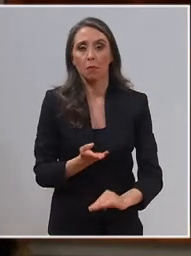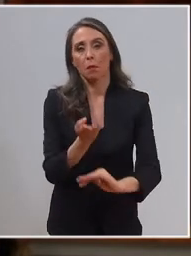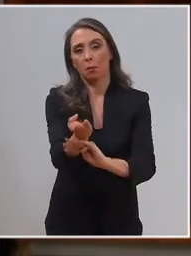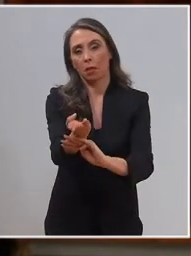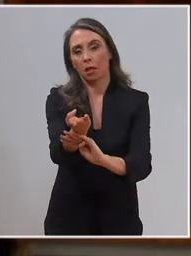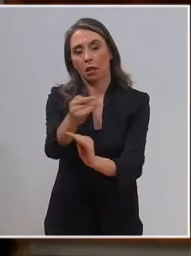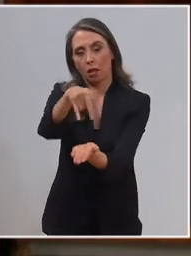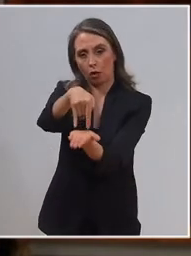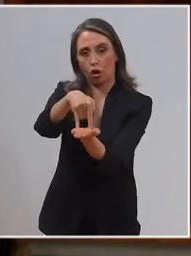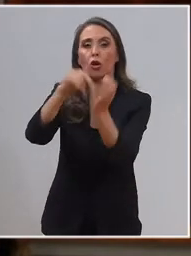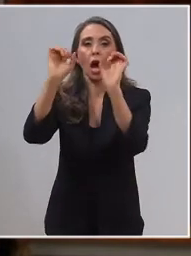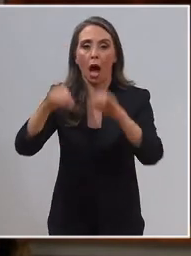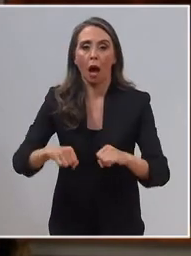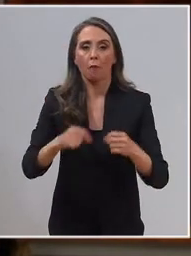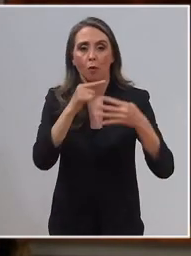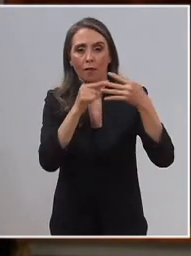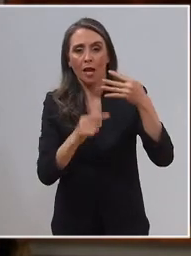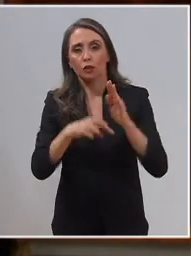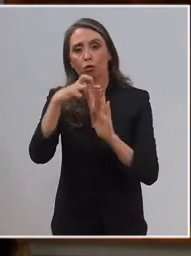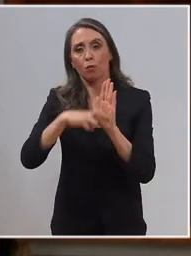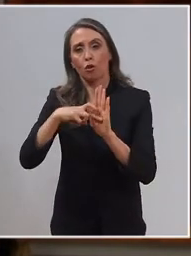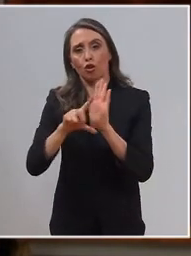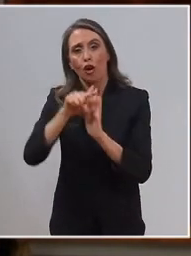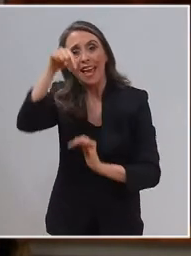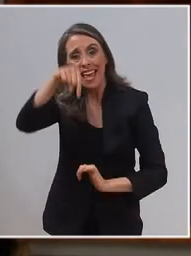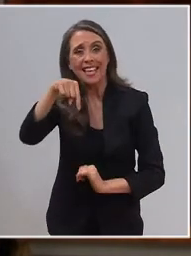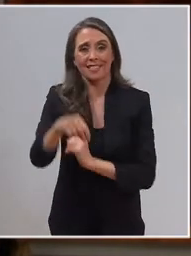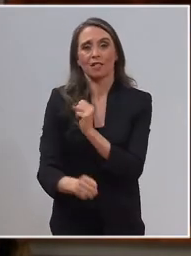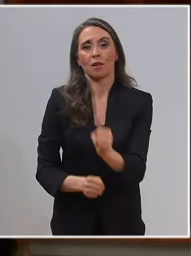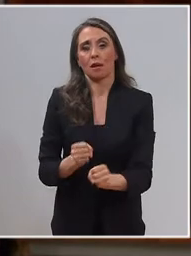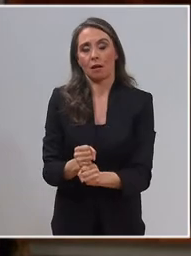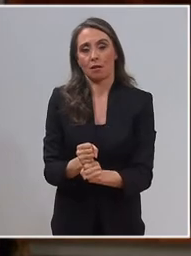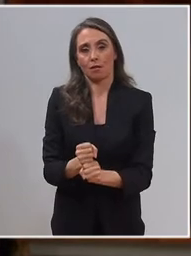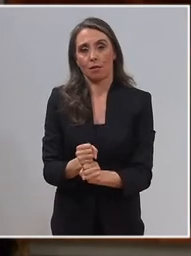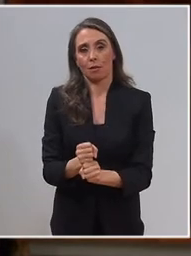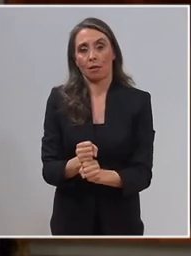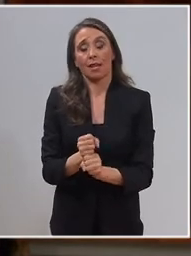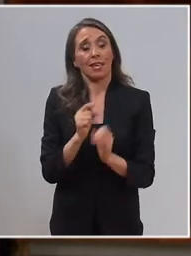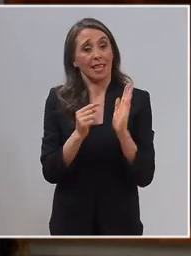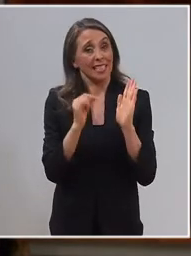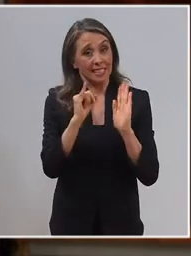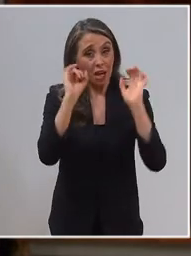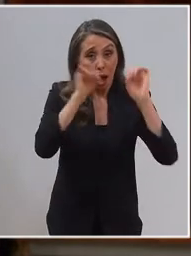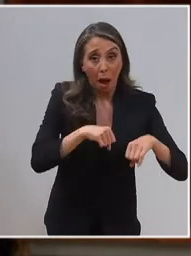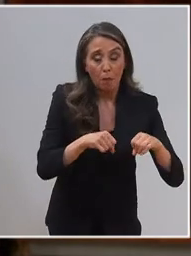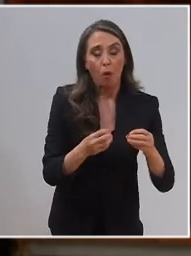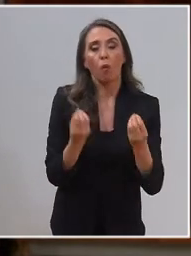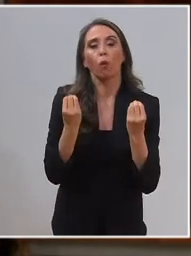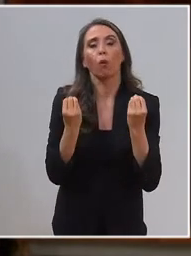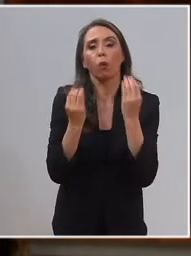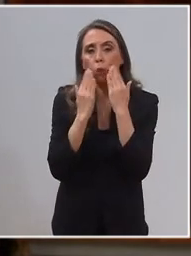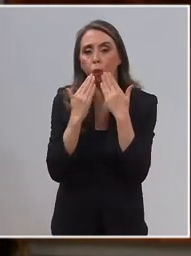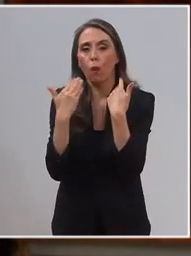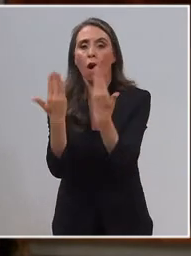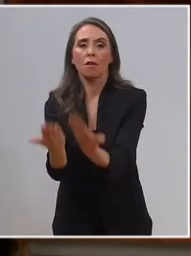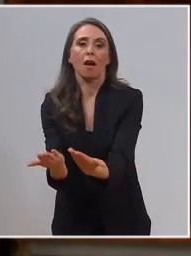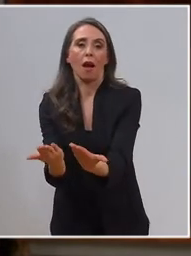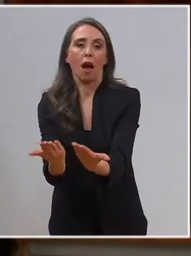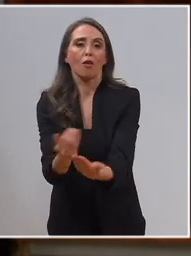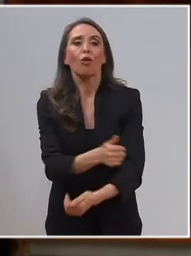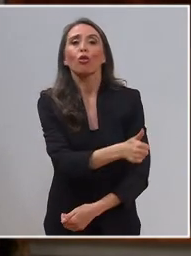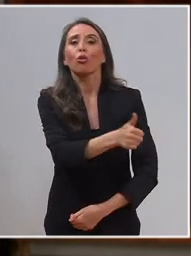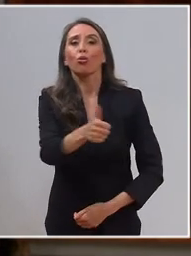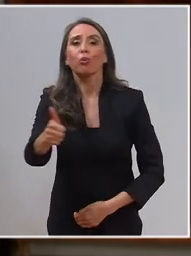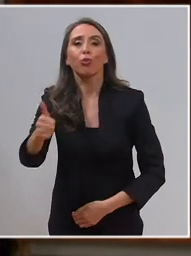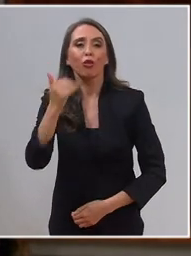Congreso que apruebe estos proyectos este año. Será un gran y merecido regalo para